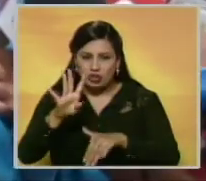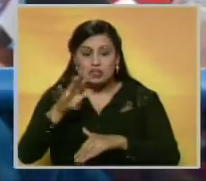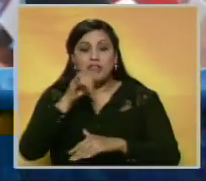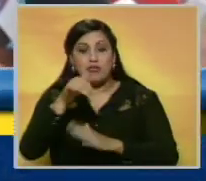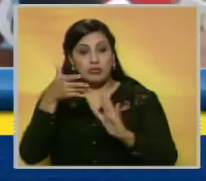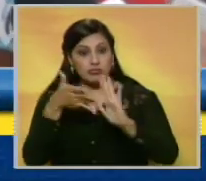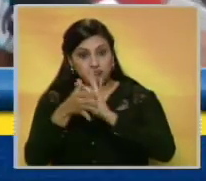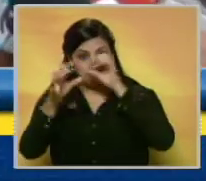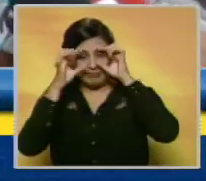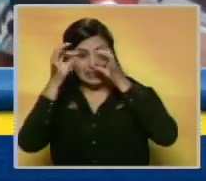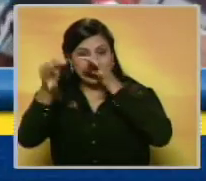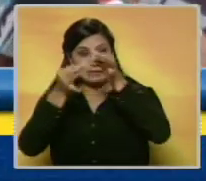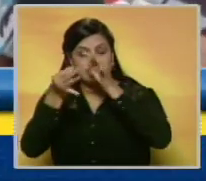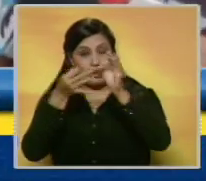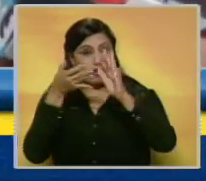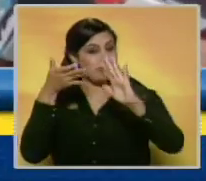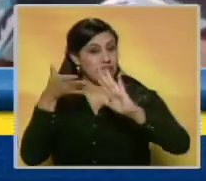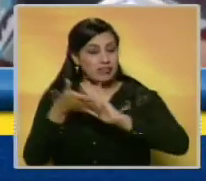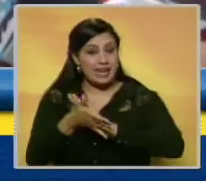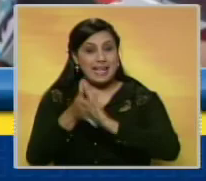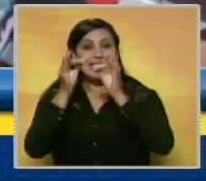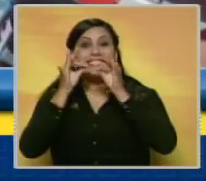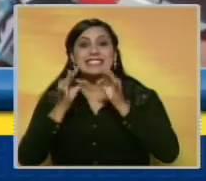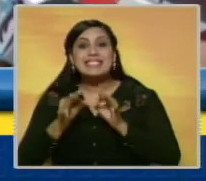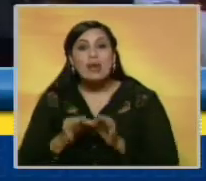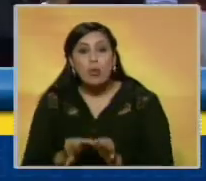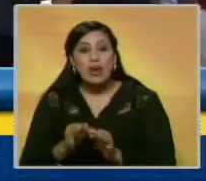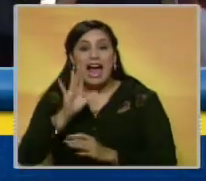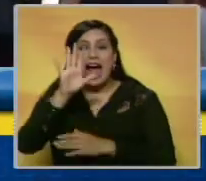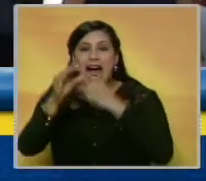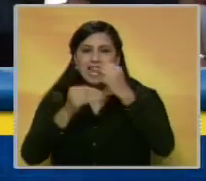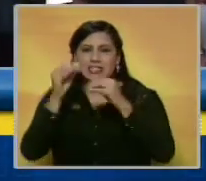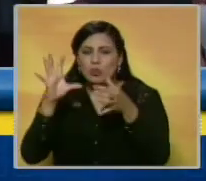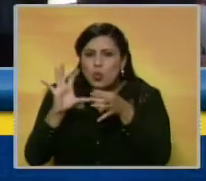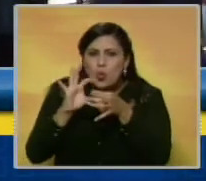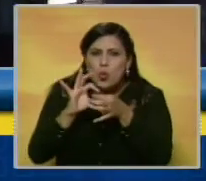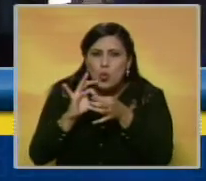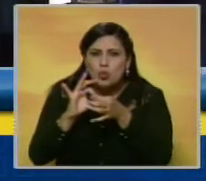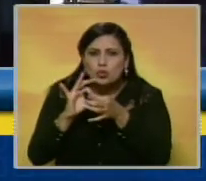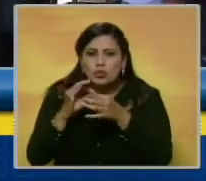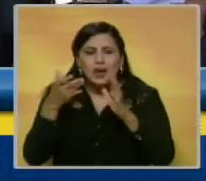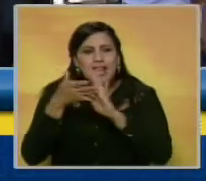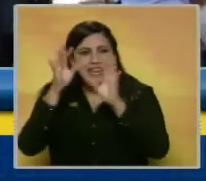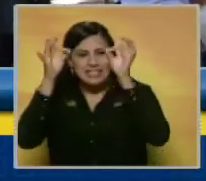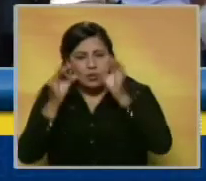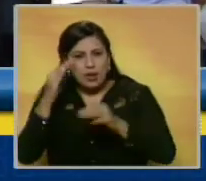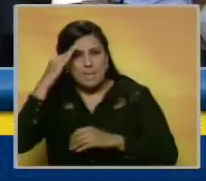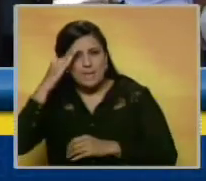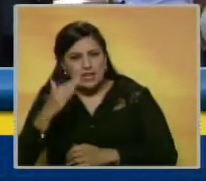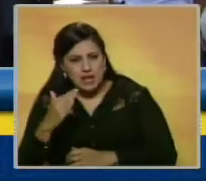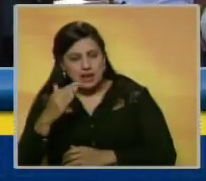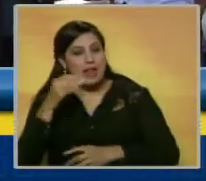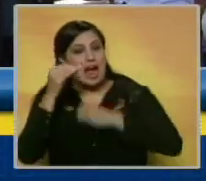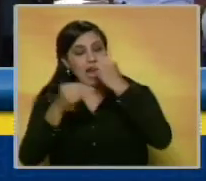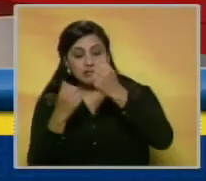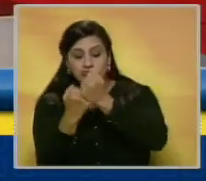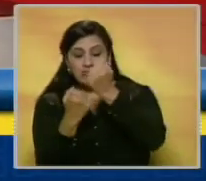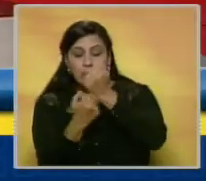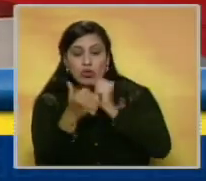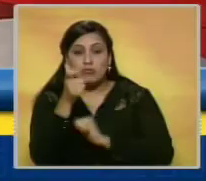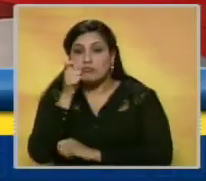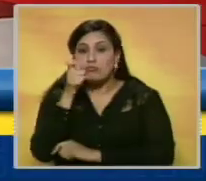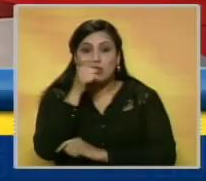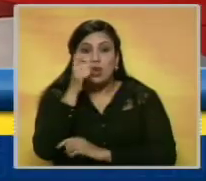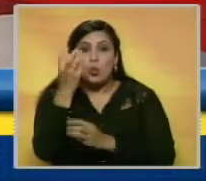Eltroudi explicó que este dispositivo de seguridad se realizará conjuntamente con los organismos de seguridad del Estado, los cuales apoyan con un